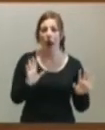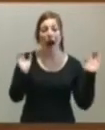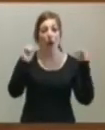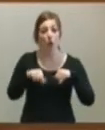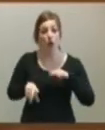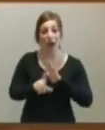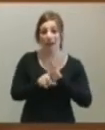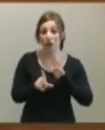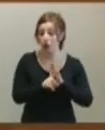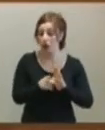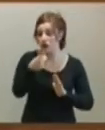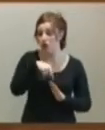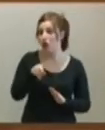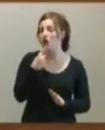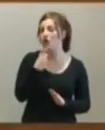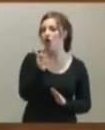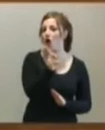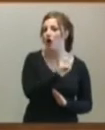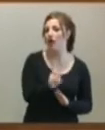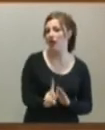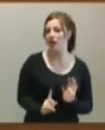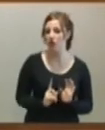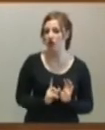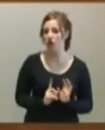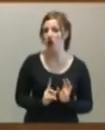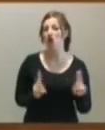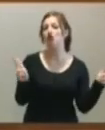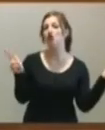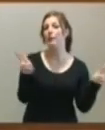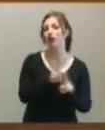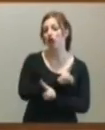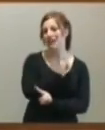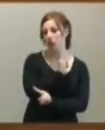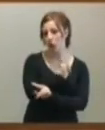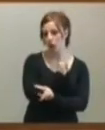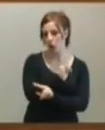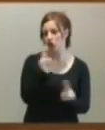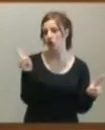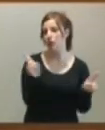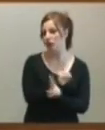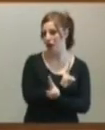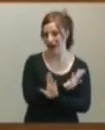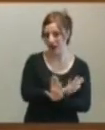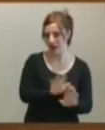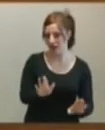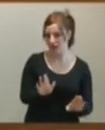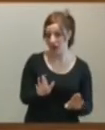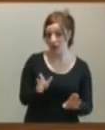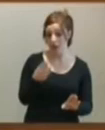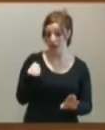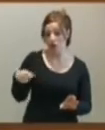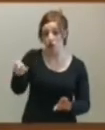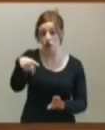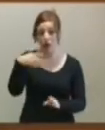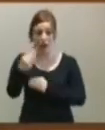nosotros no decíamos exclusivamente la supresión de la institución, la supresión de la Procuraduría y nada más, que es lo único que ustedes hacen con esta ley.